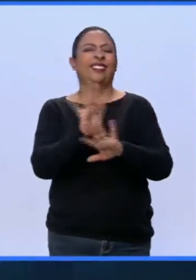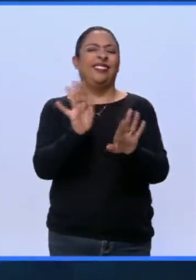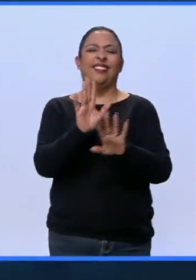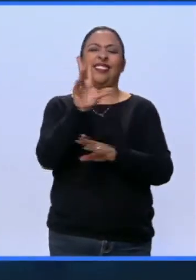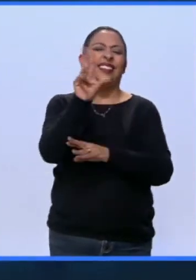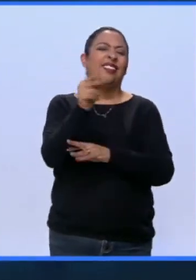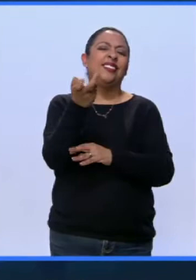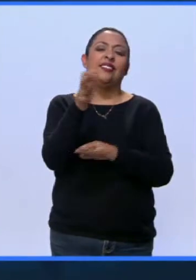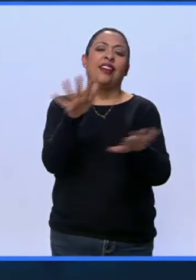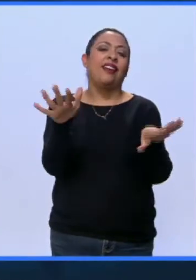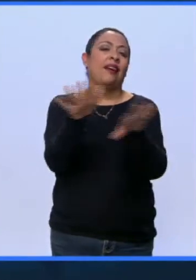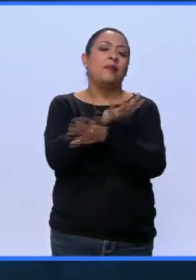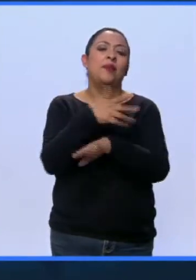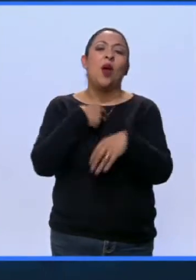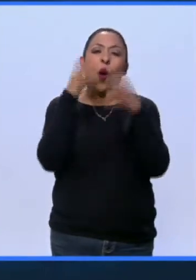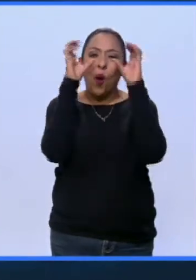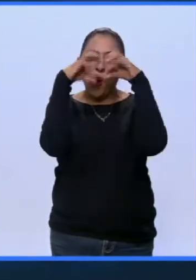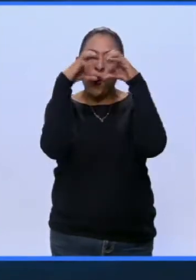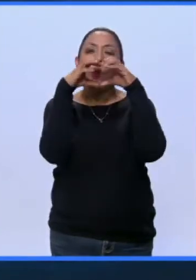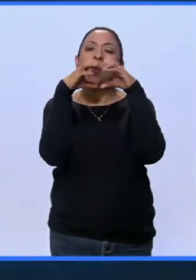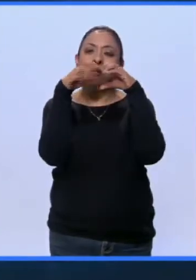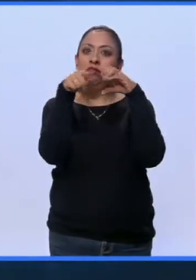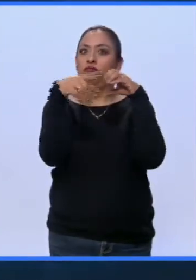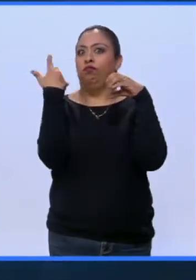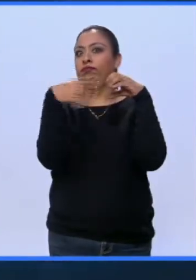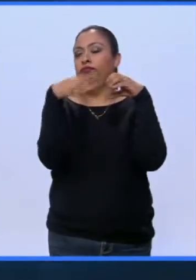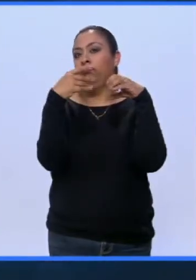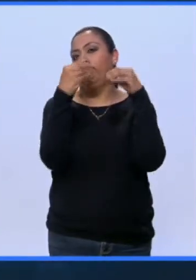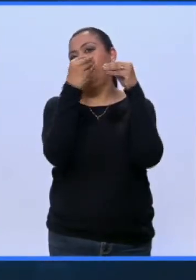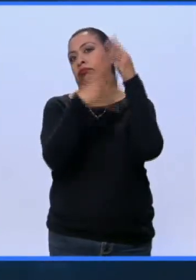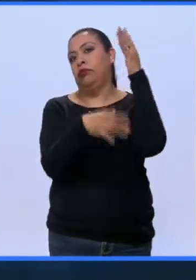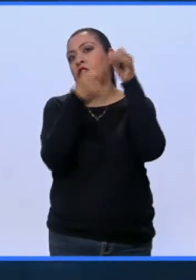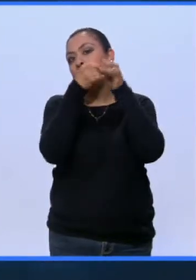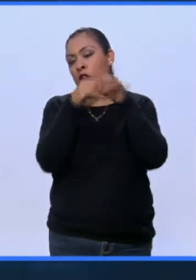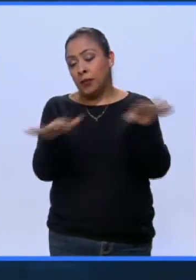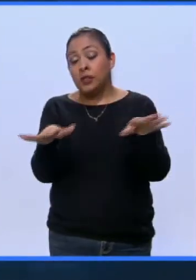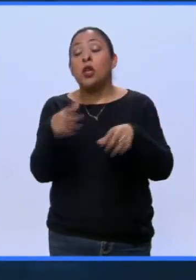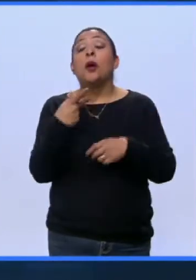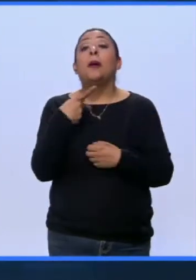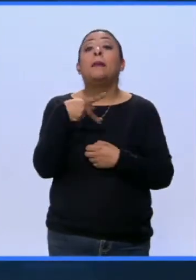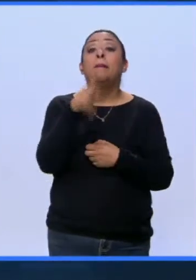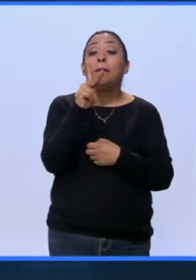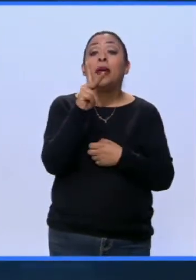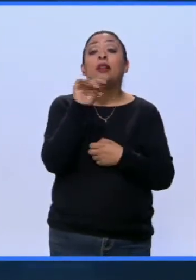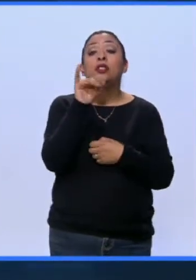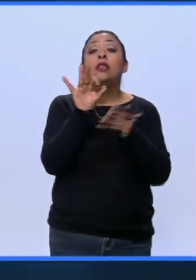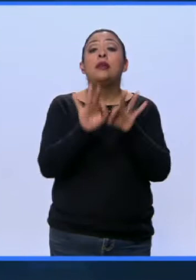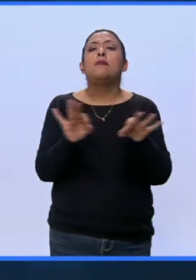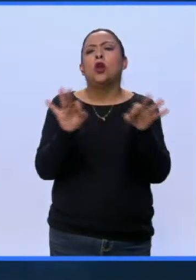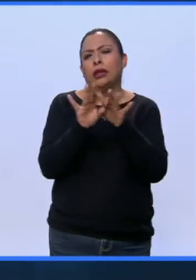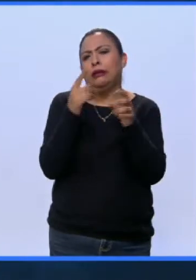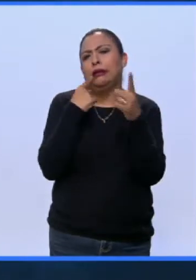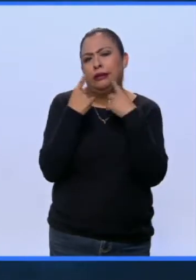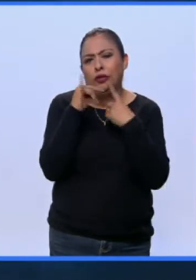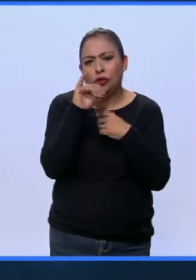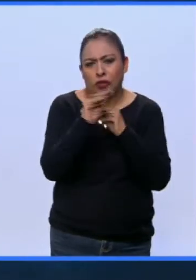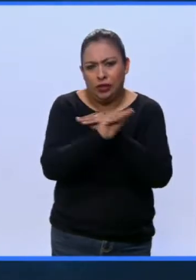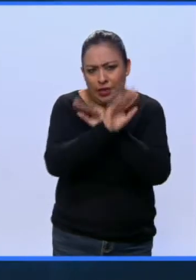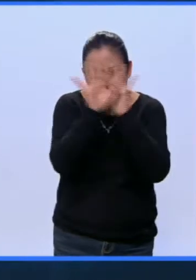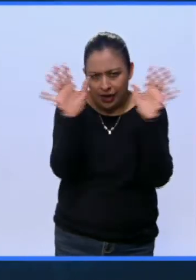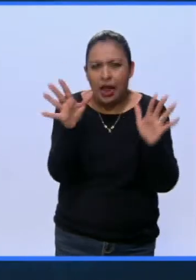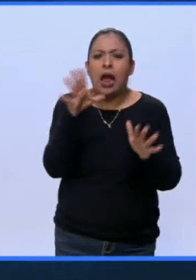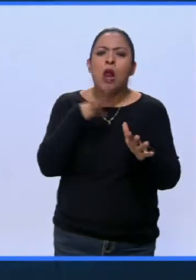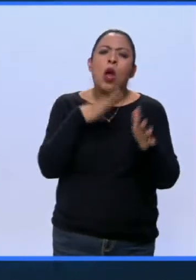reemplazó Google. Entonces, con eso ya podemos tener, pero lo que sí es generar esa discusión. Sí, por supuesto, estamos dando